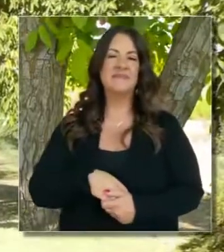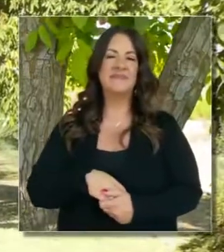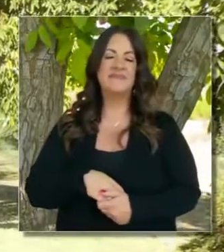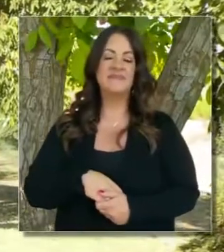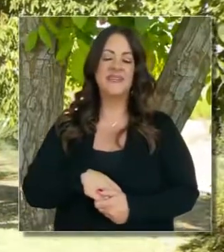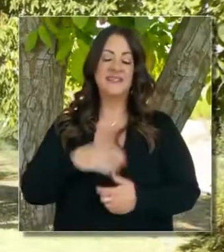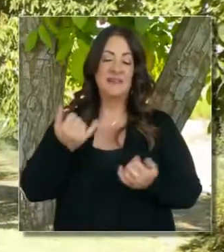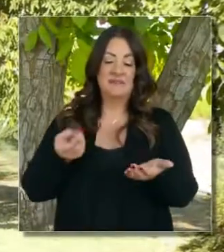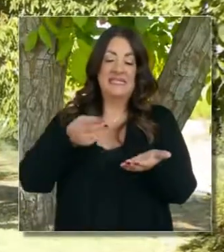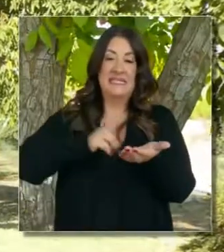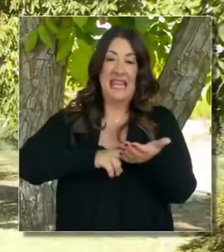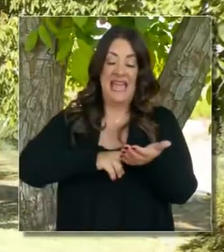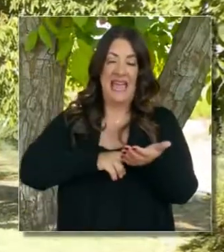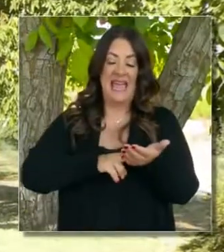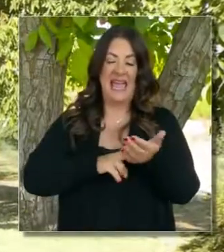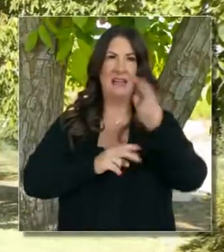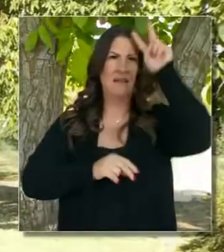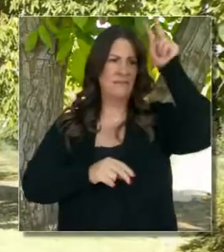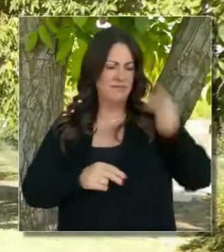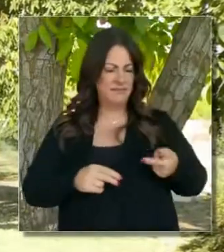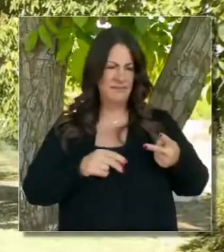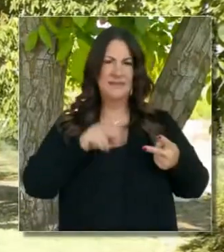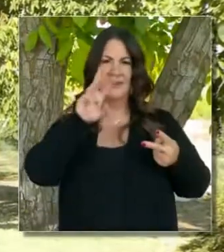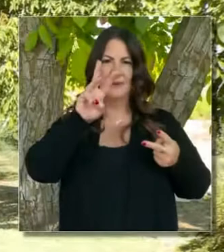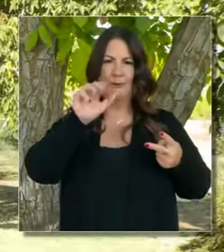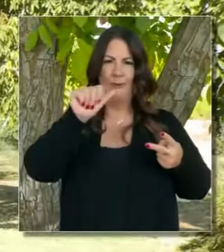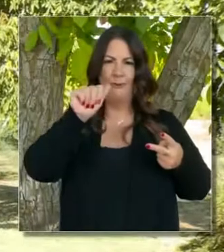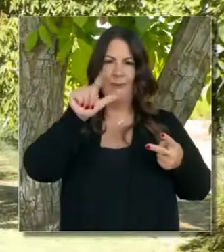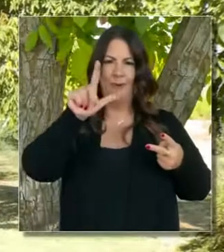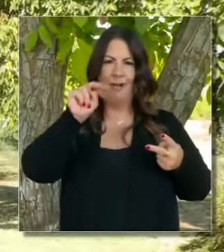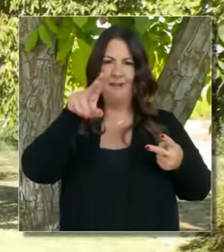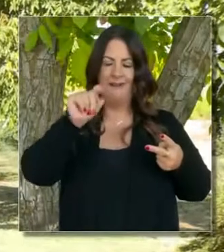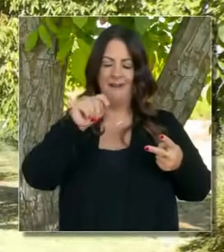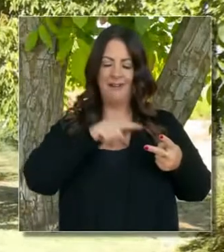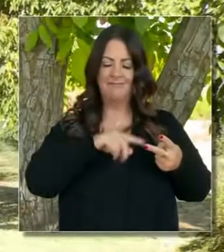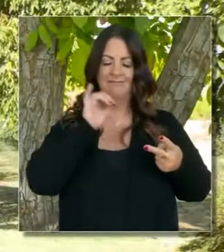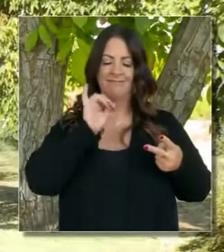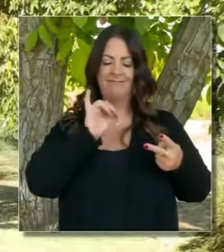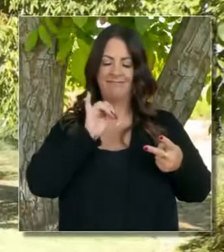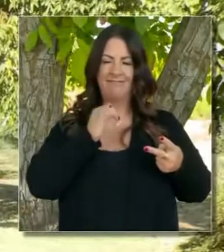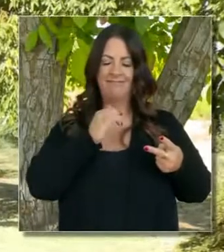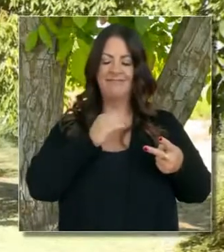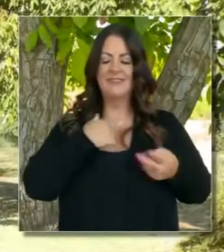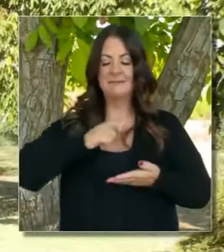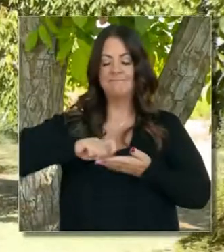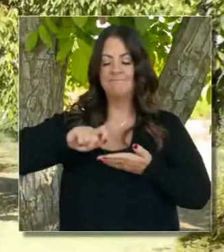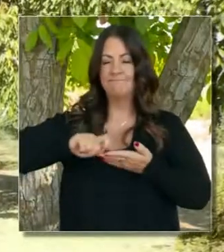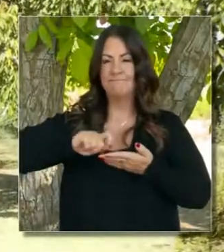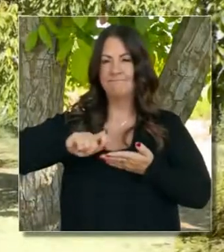Aquí con la nuez. Nuez en una mano, pluma en la otra.